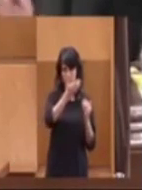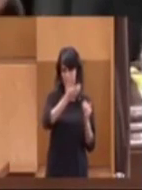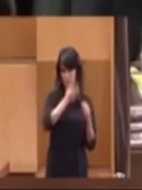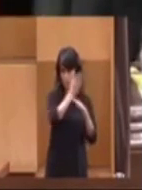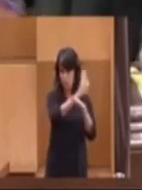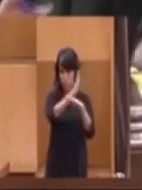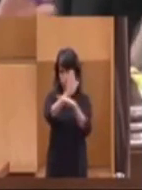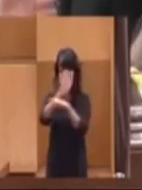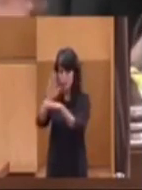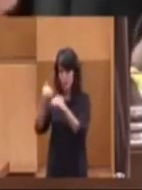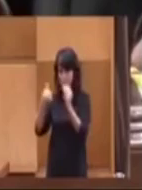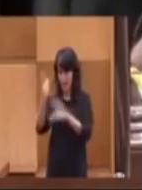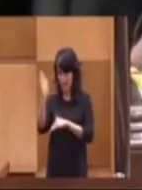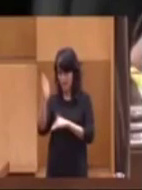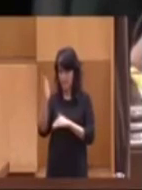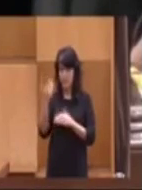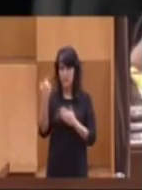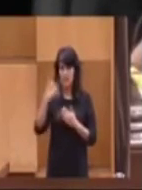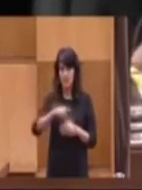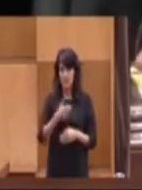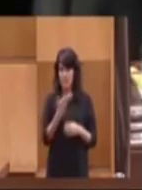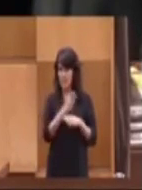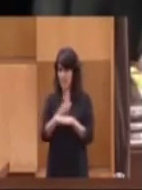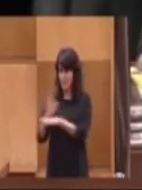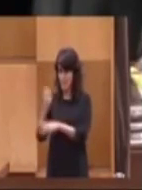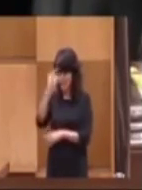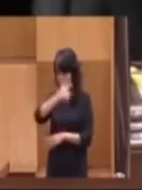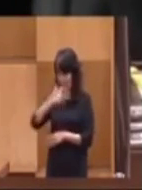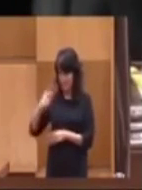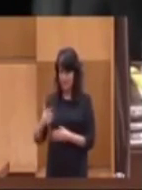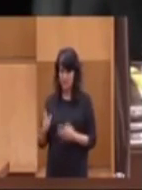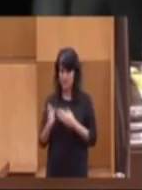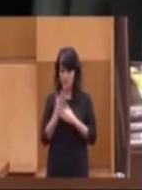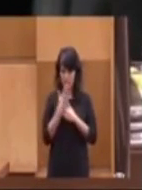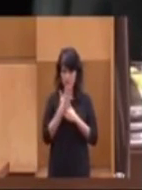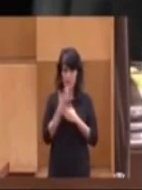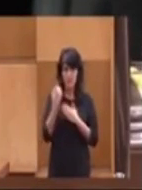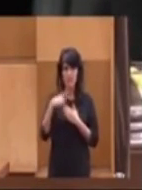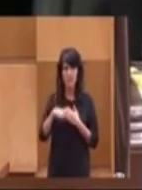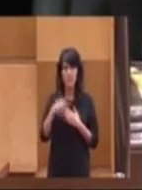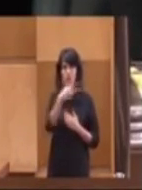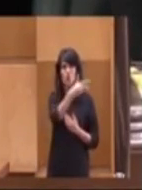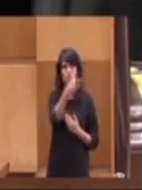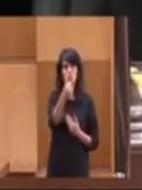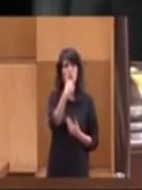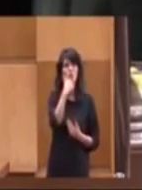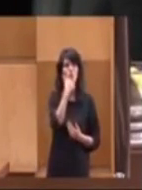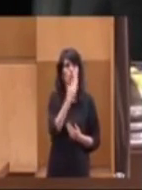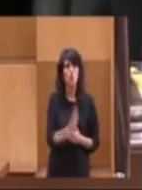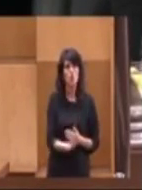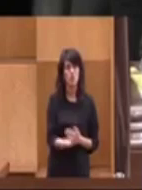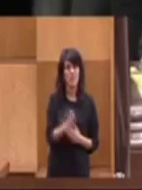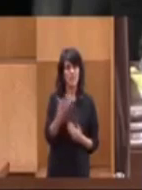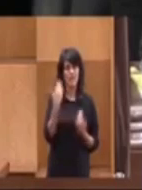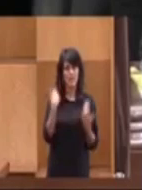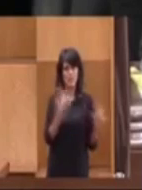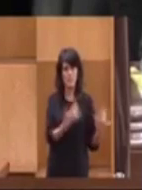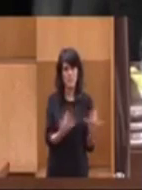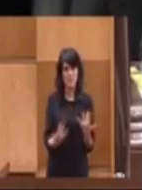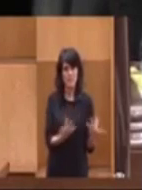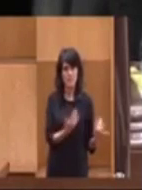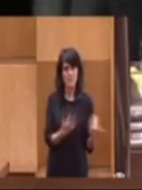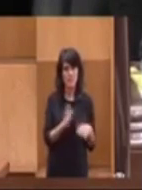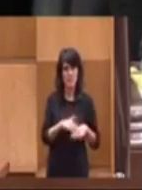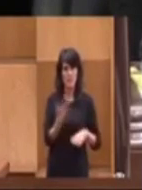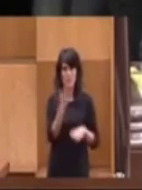llegar al resto de representantes. El problema es que, bueno, Chuntaragón, insista, no sé si es que tenía tanta prisa, tanta prisa para que